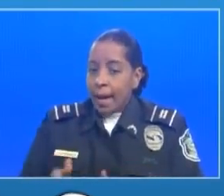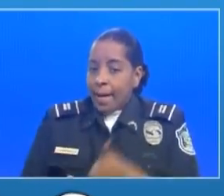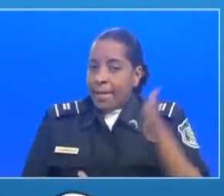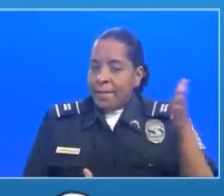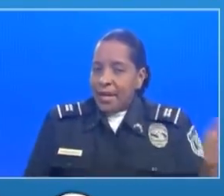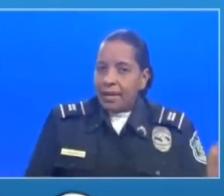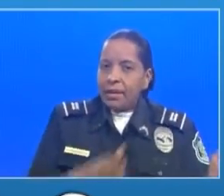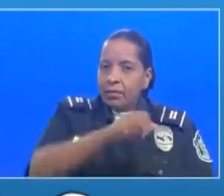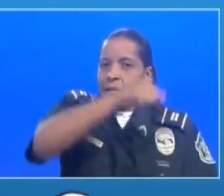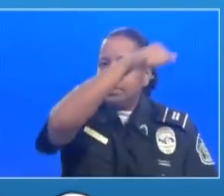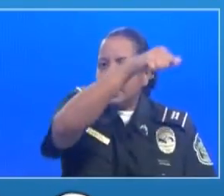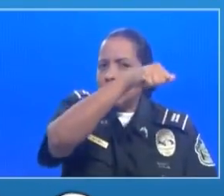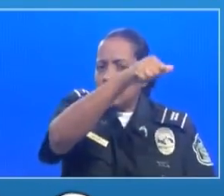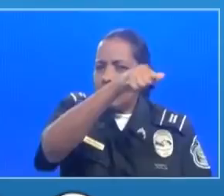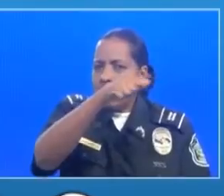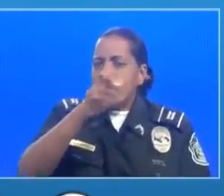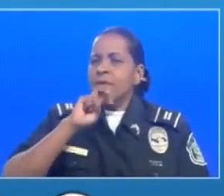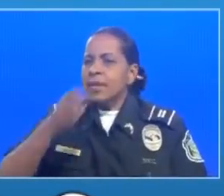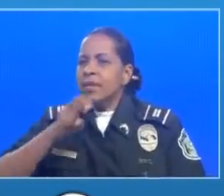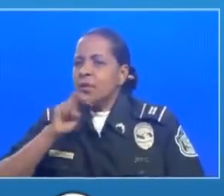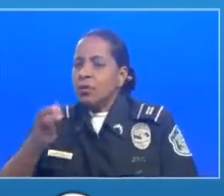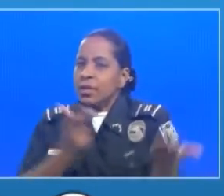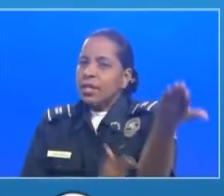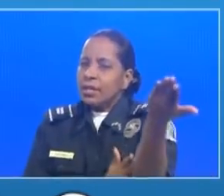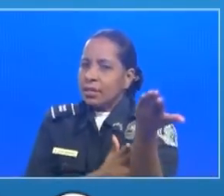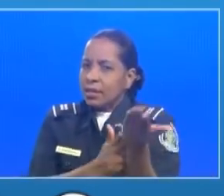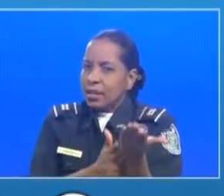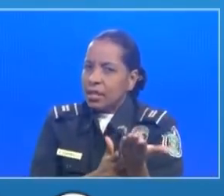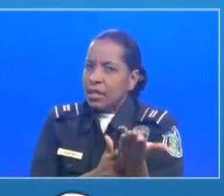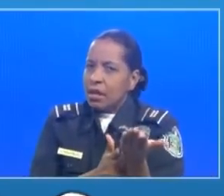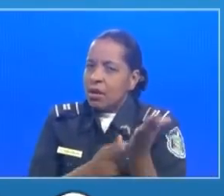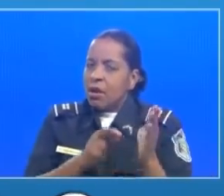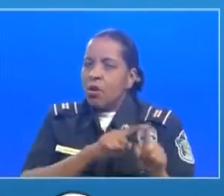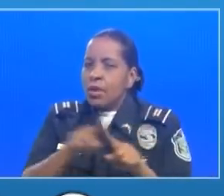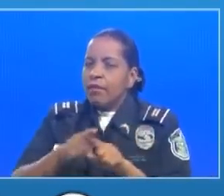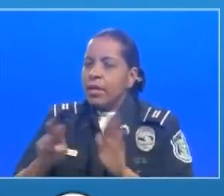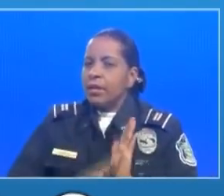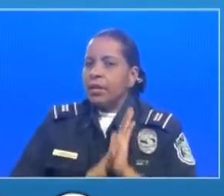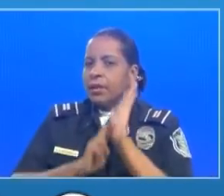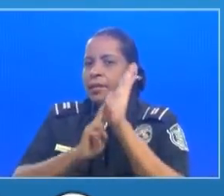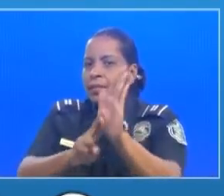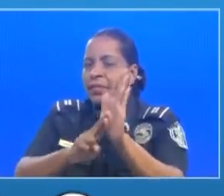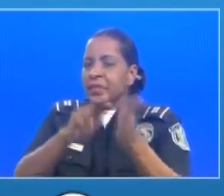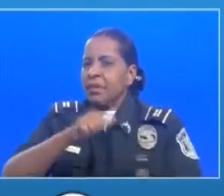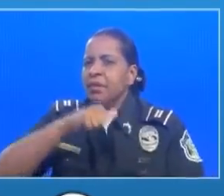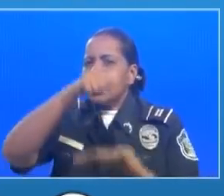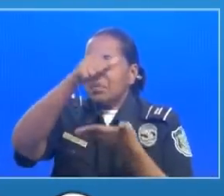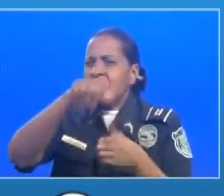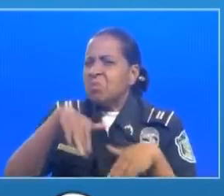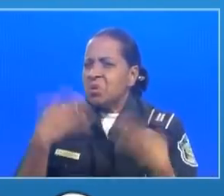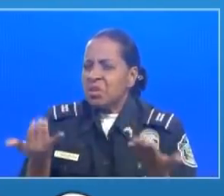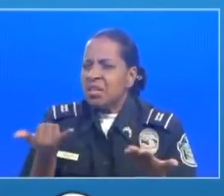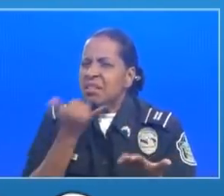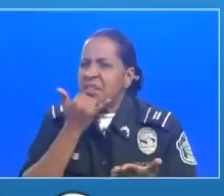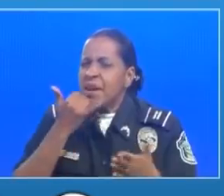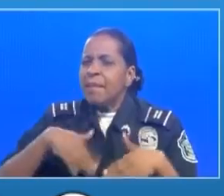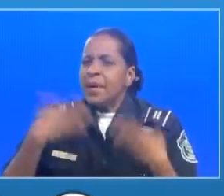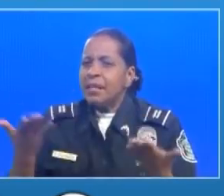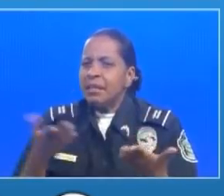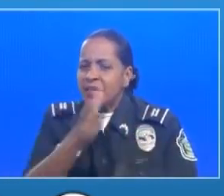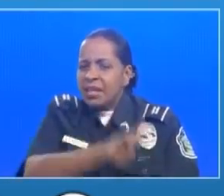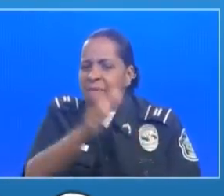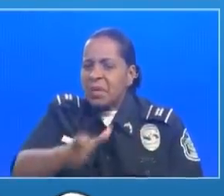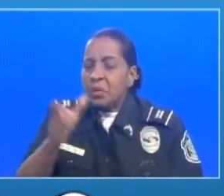Chiriquí en los últimos días que no le está llegando igualmente los representantes la cantidad de bolsas necesarias para suministrar a la gente que necesita